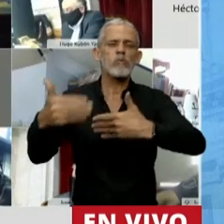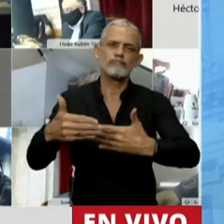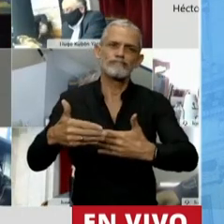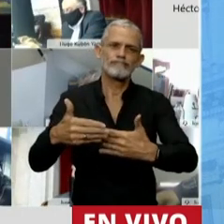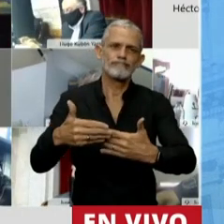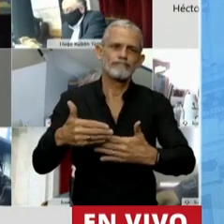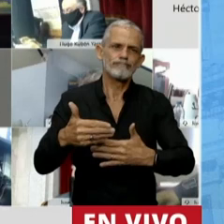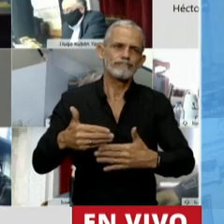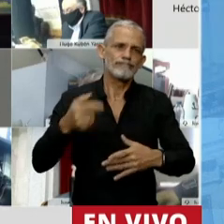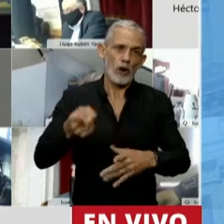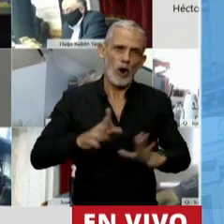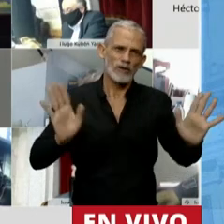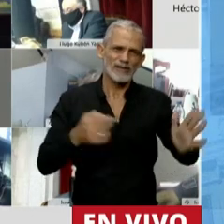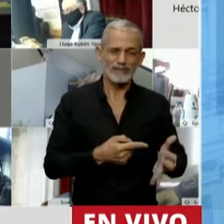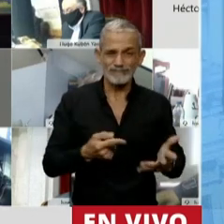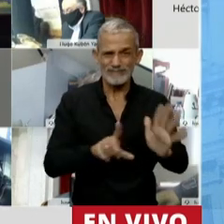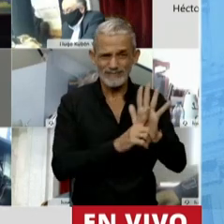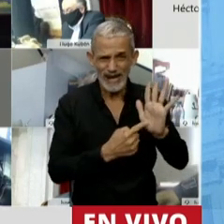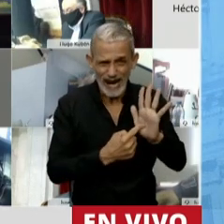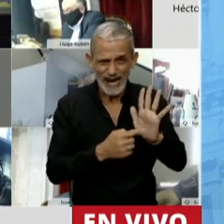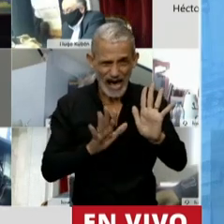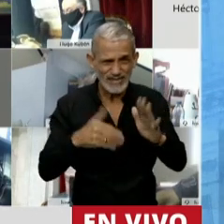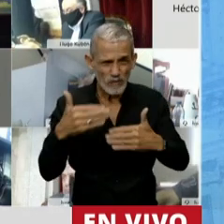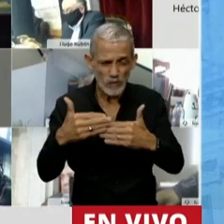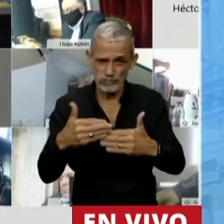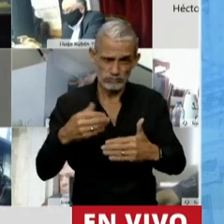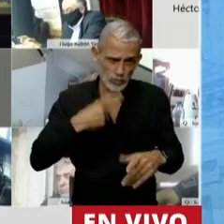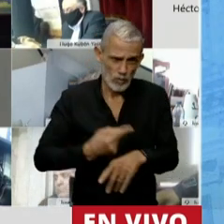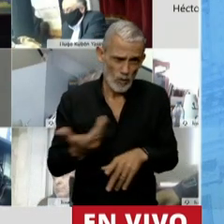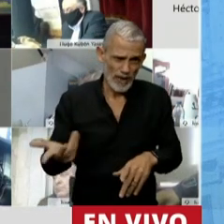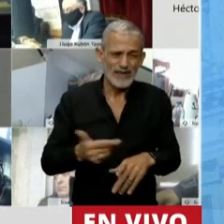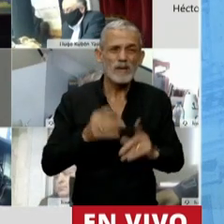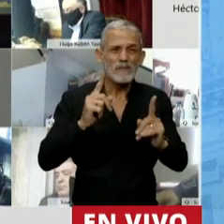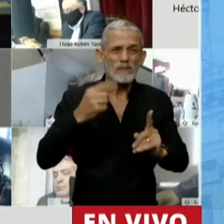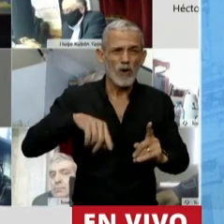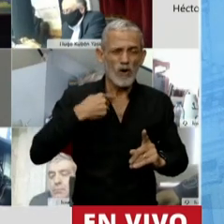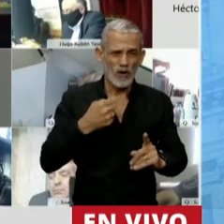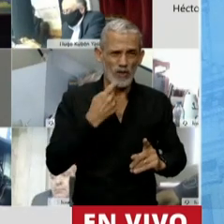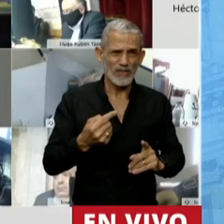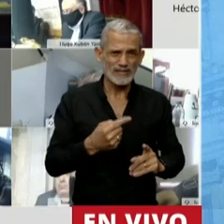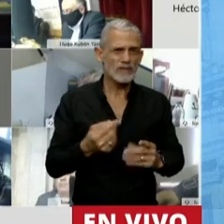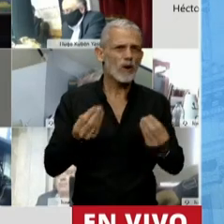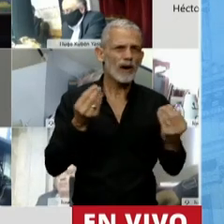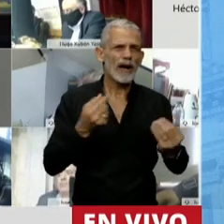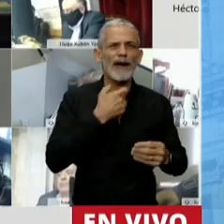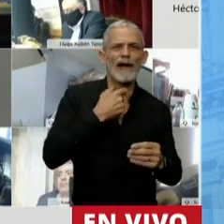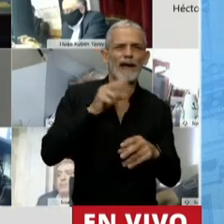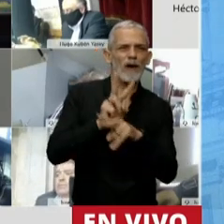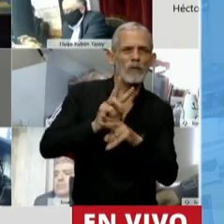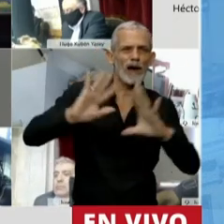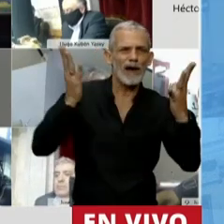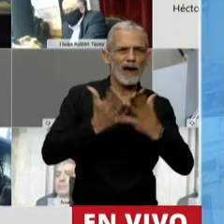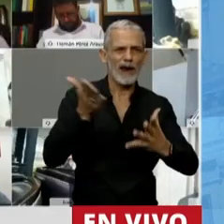y atenta en definitiva con lo que decimos querer proteger